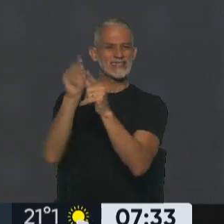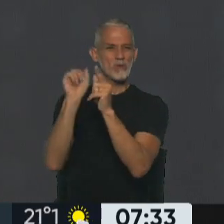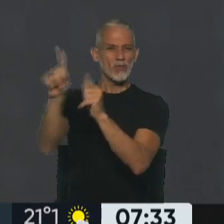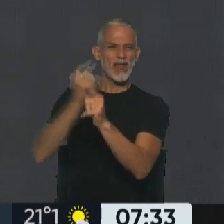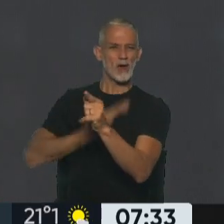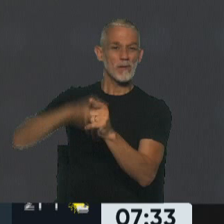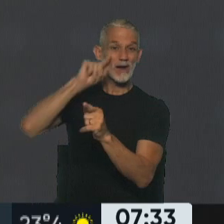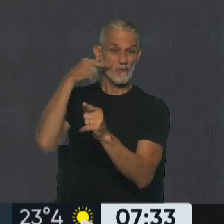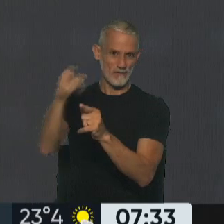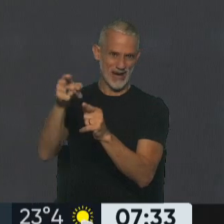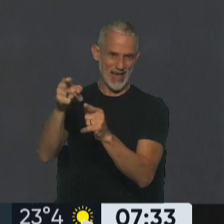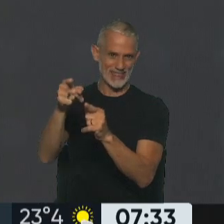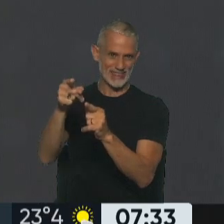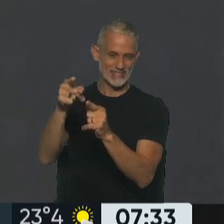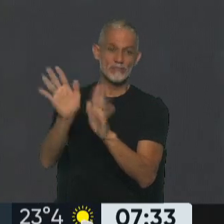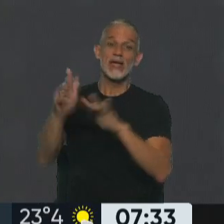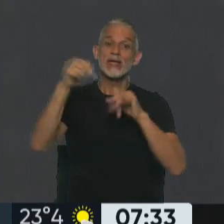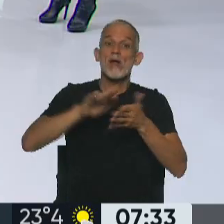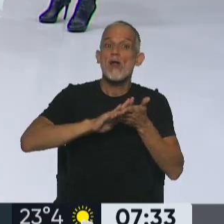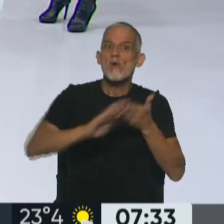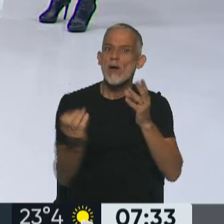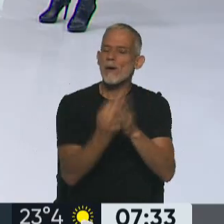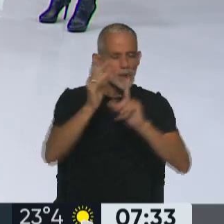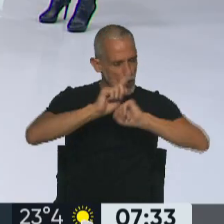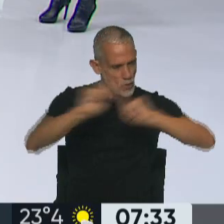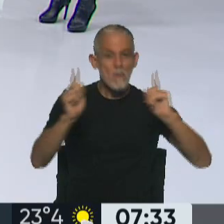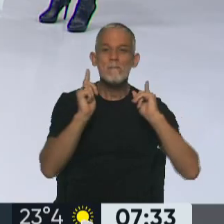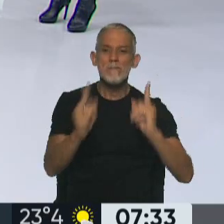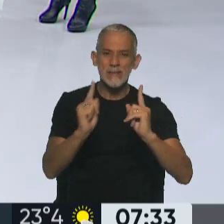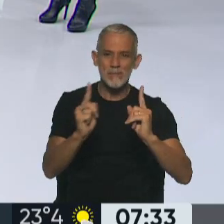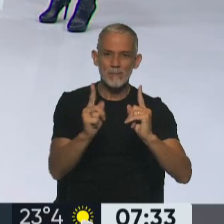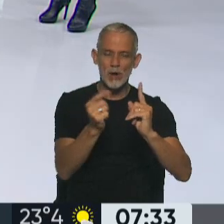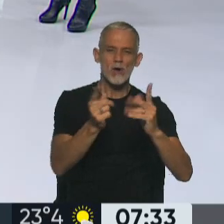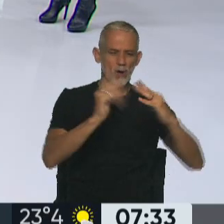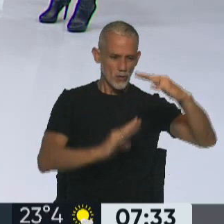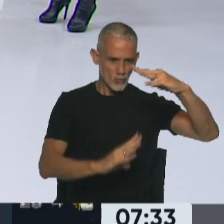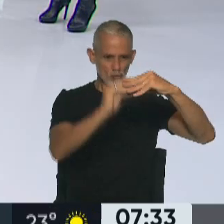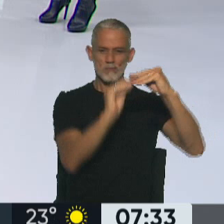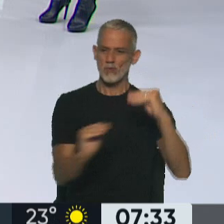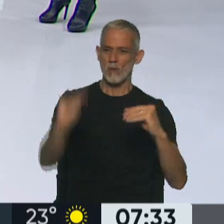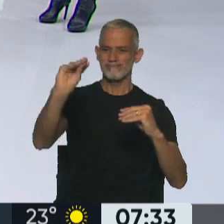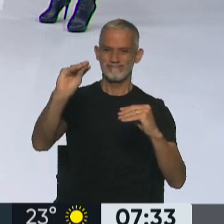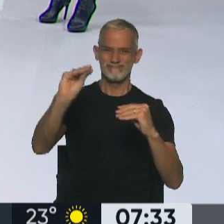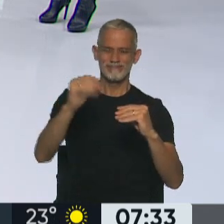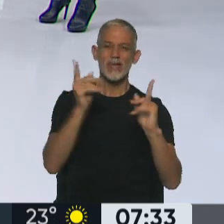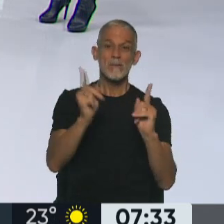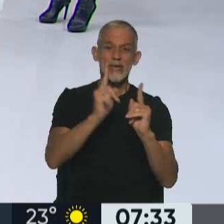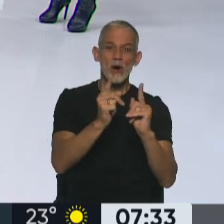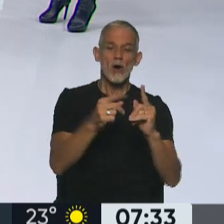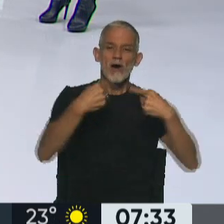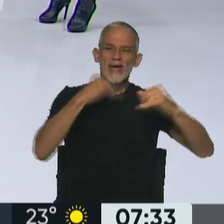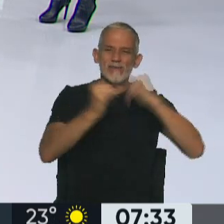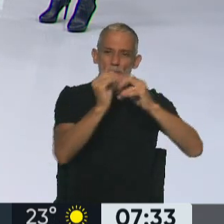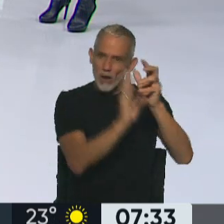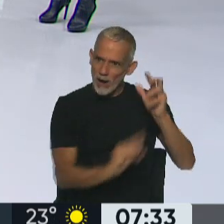gobierno anterior. una cuenta nueva, digamos, la que surge ahora. No. ¿Es la misma? Lo que pasa es que son cuentas espejadas, se migran los